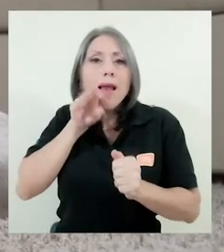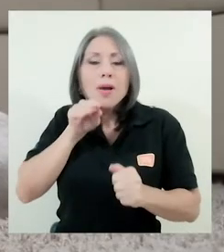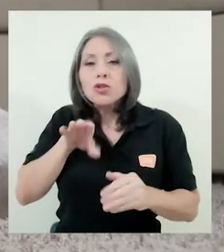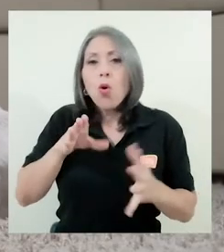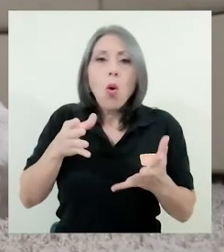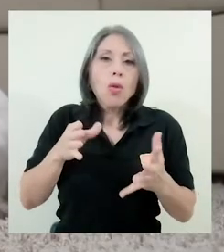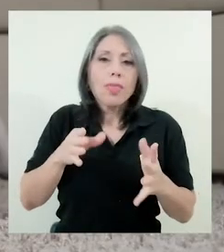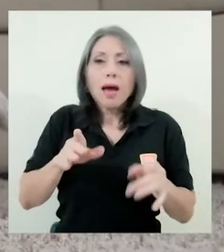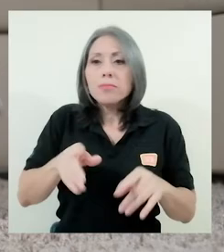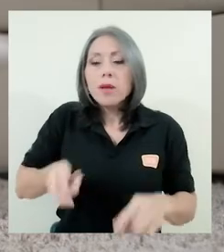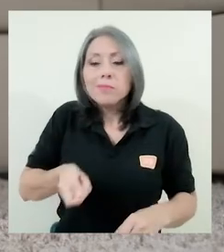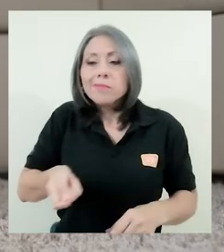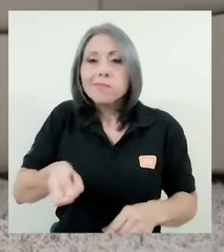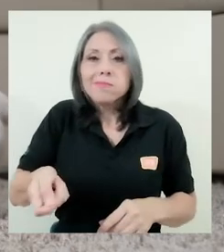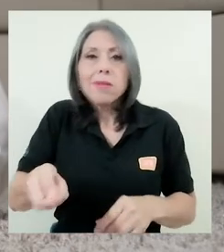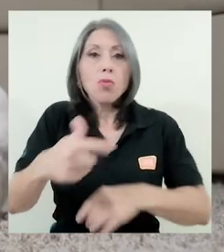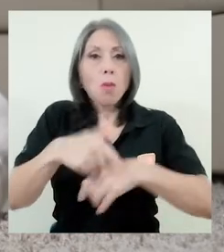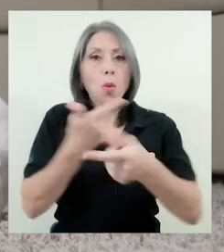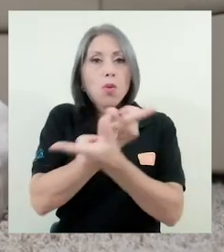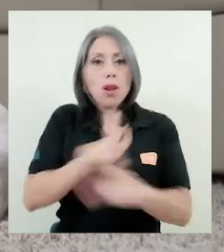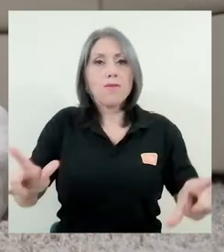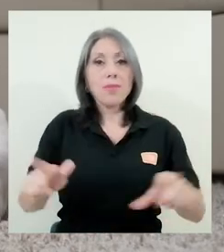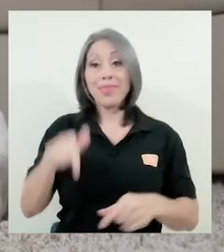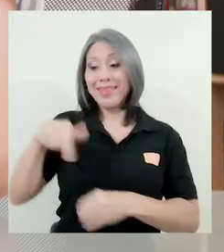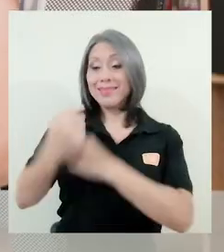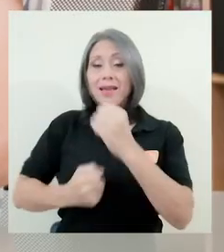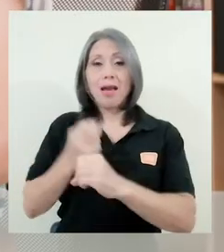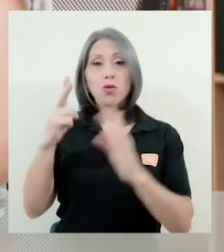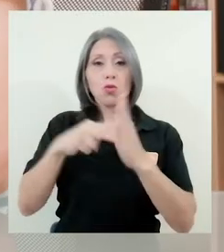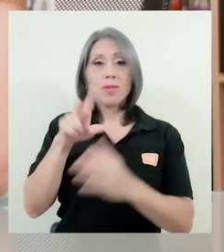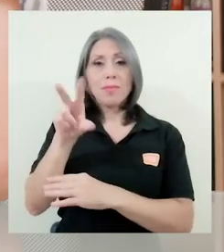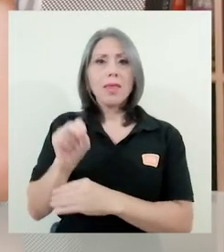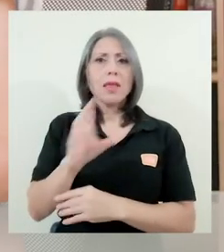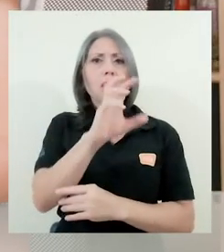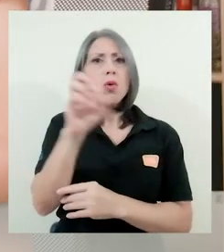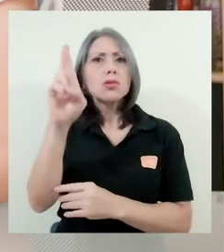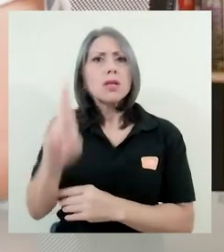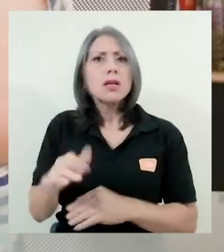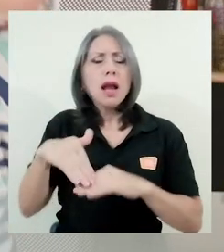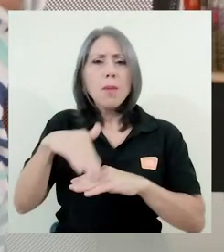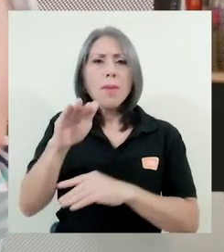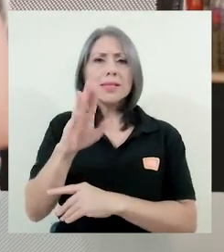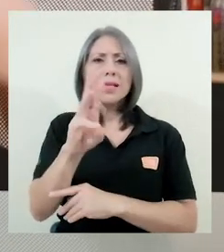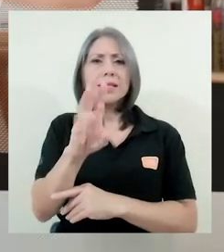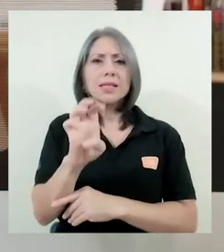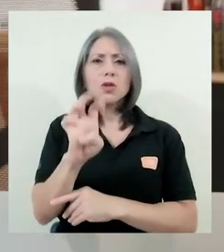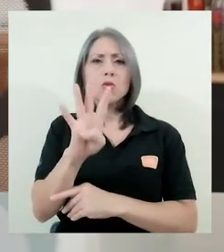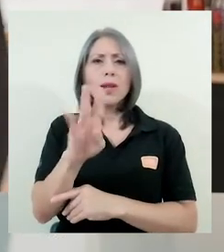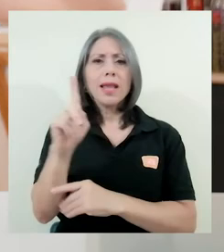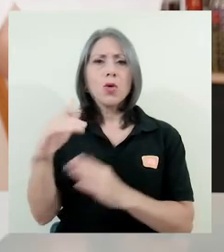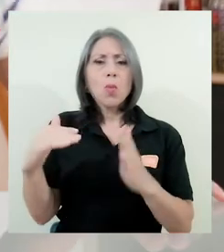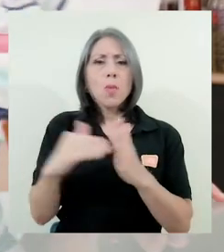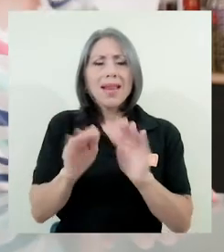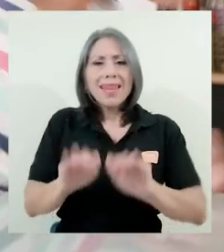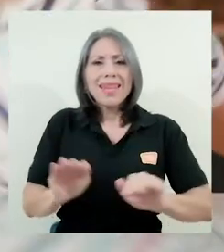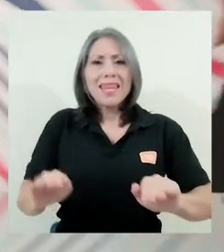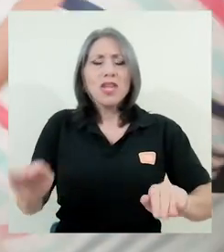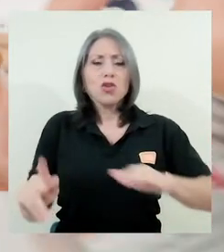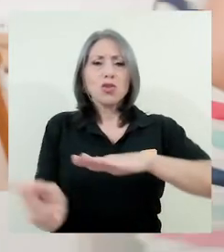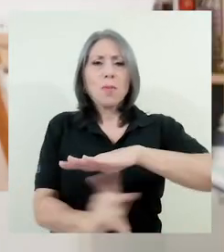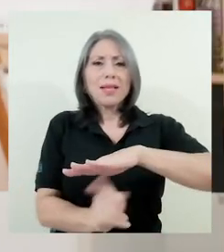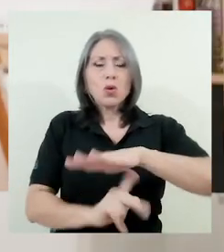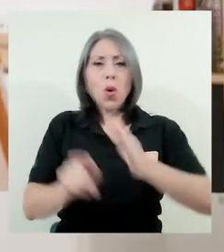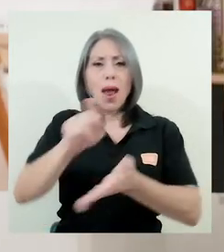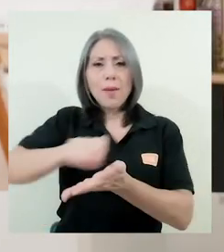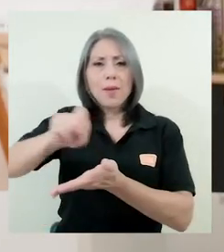tener espacios libres. Este 2020, Costa Rica tiene más de 641 mil niños en etapa